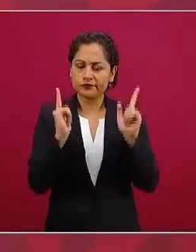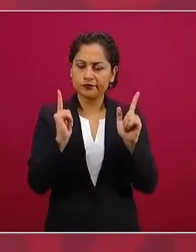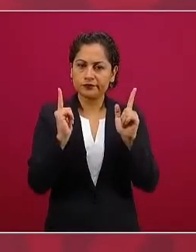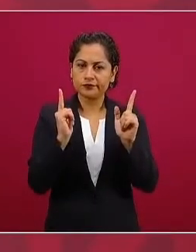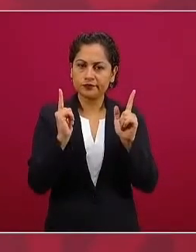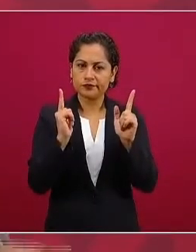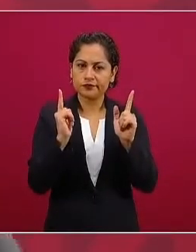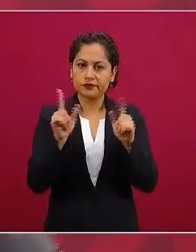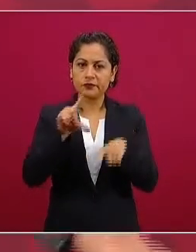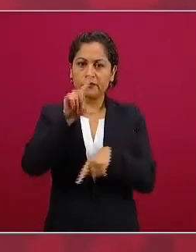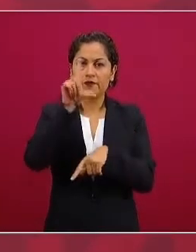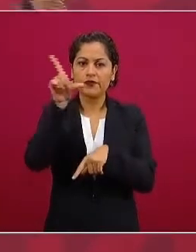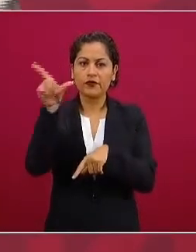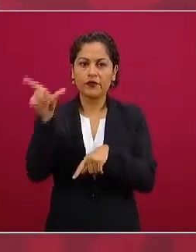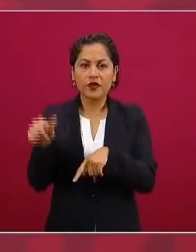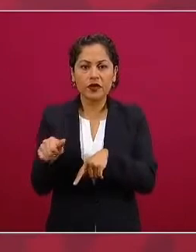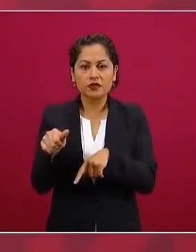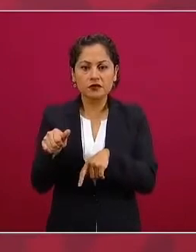y se fueron